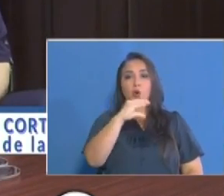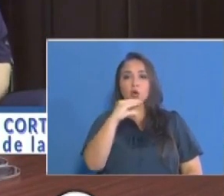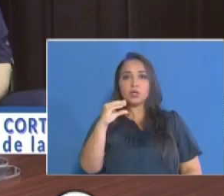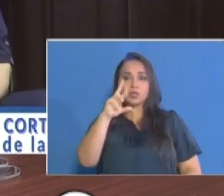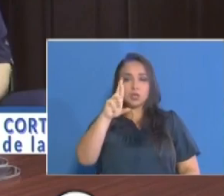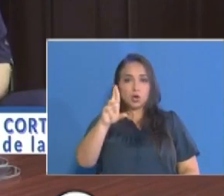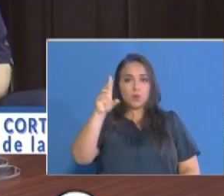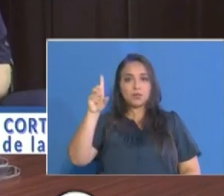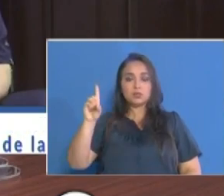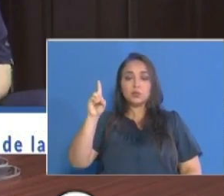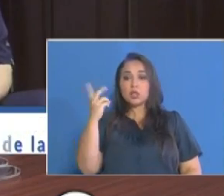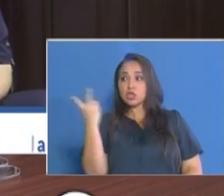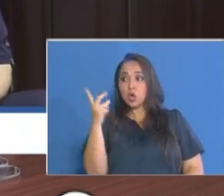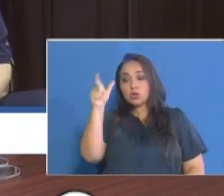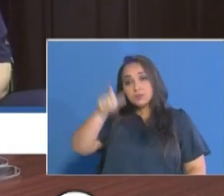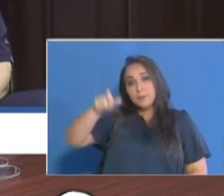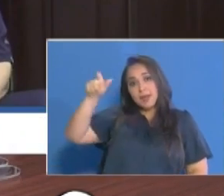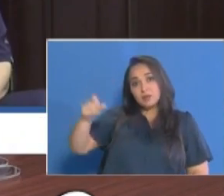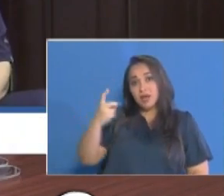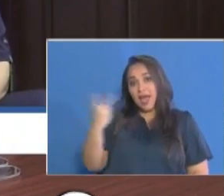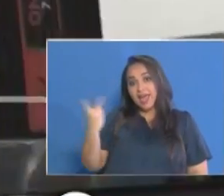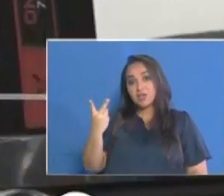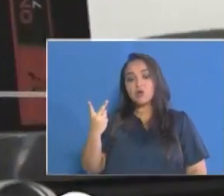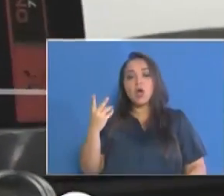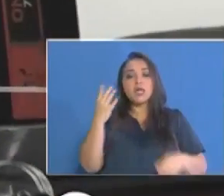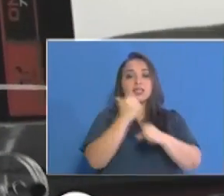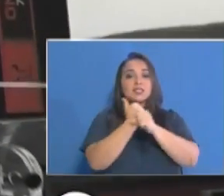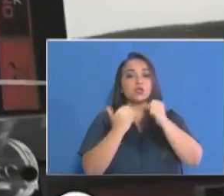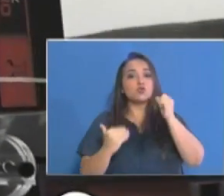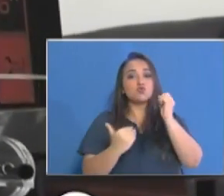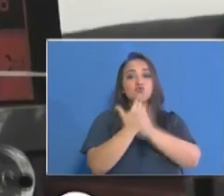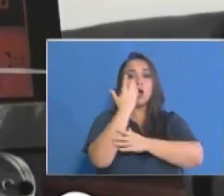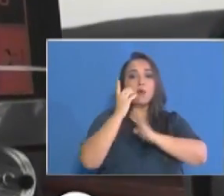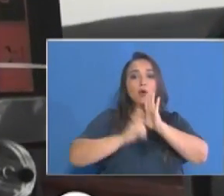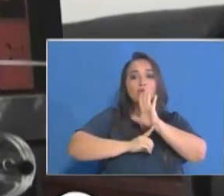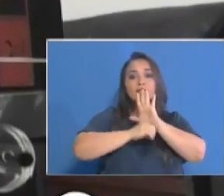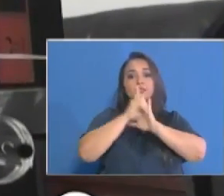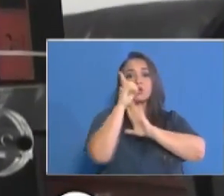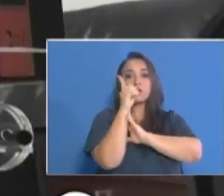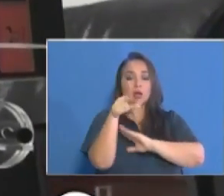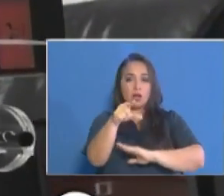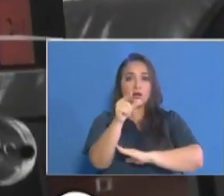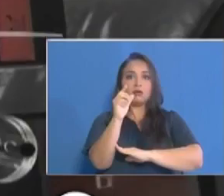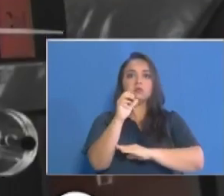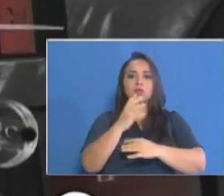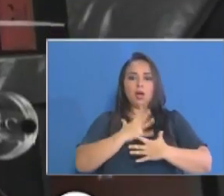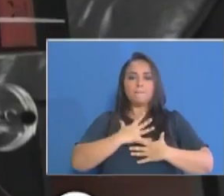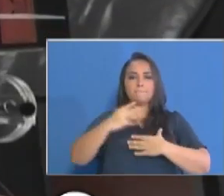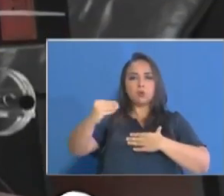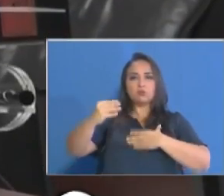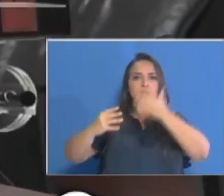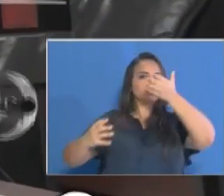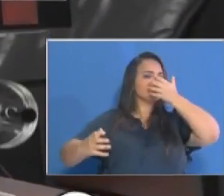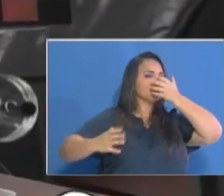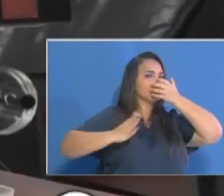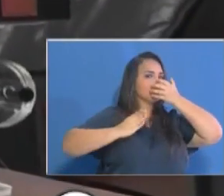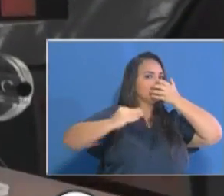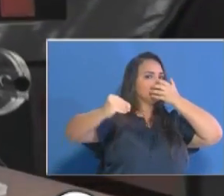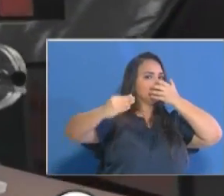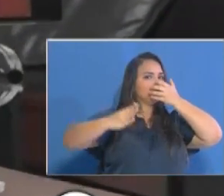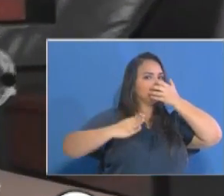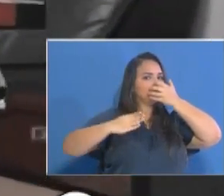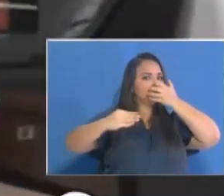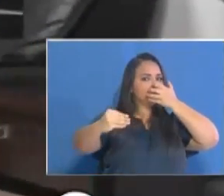Dudley desarrollaron un prototipo de un ventilador mecánico artesanal